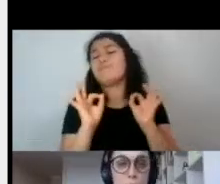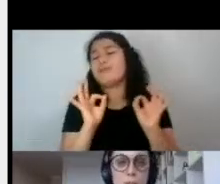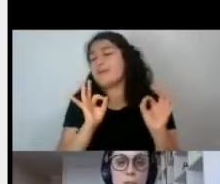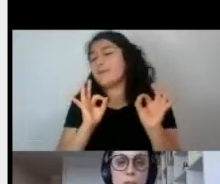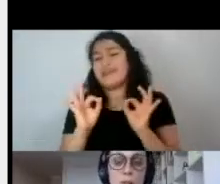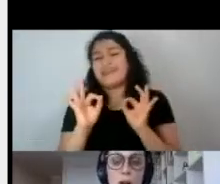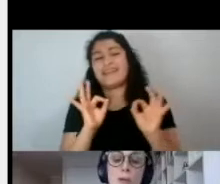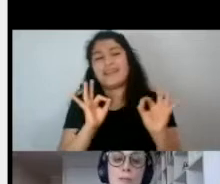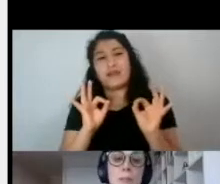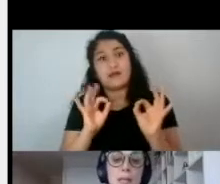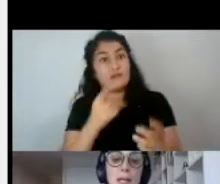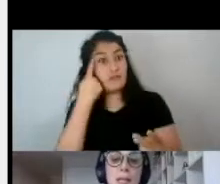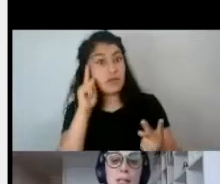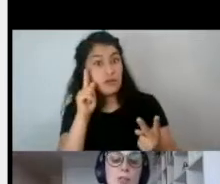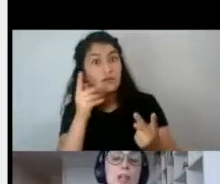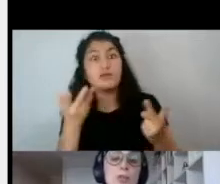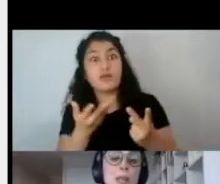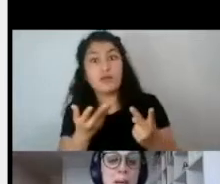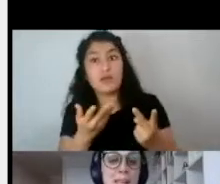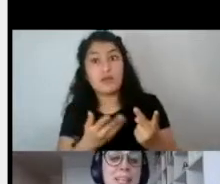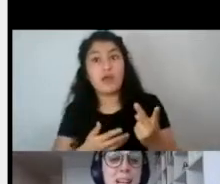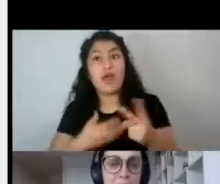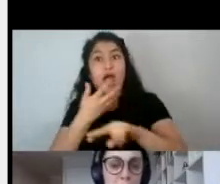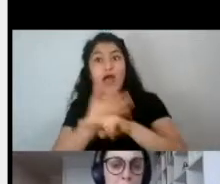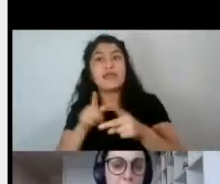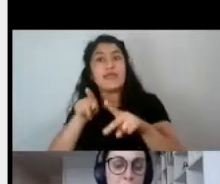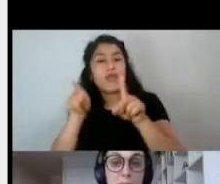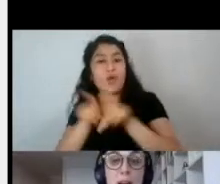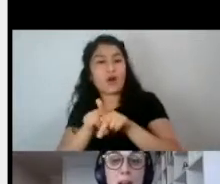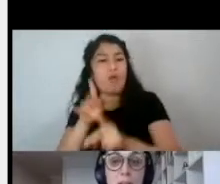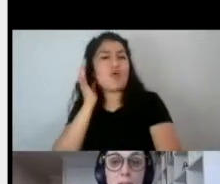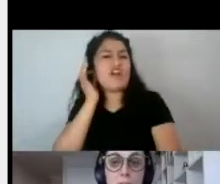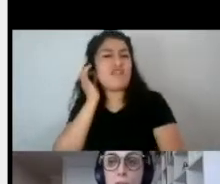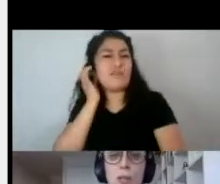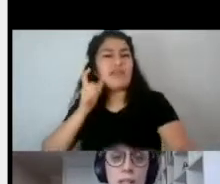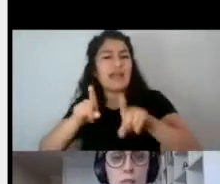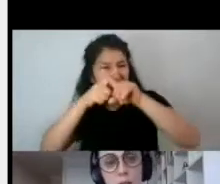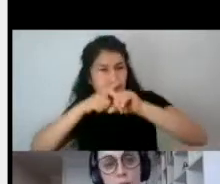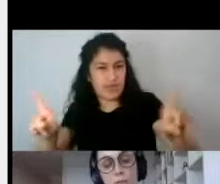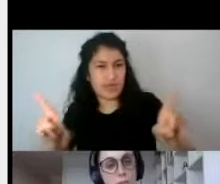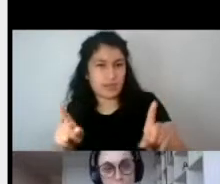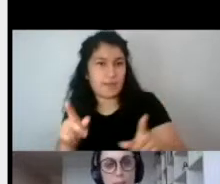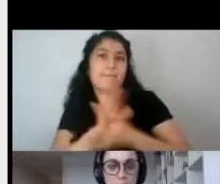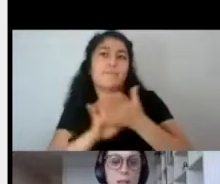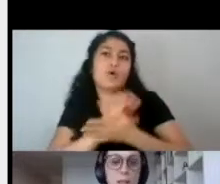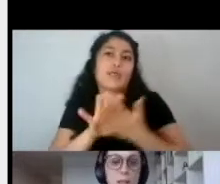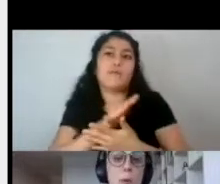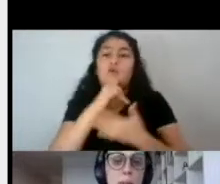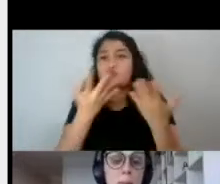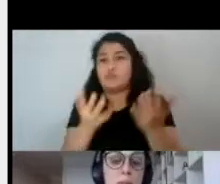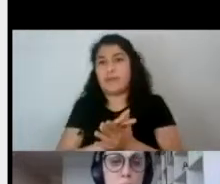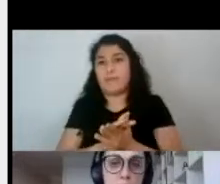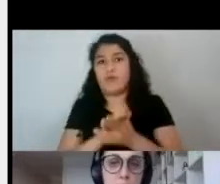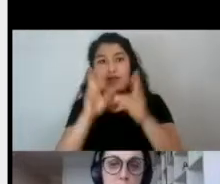contraposición a una feminidad que nos resulta marginal. ¿Marginal en torno a qué? Bueno, marginal en torno a